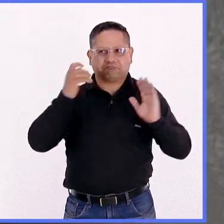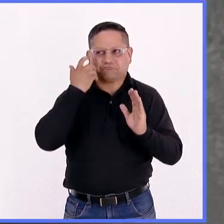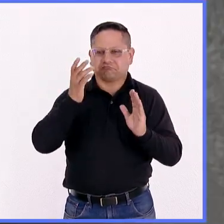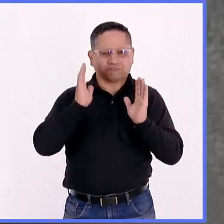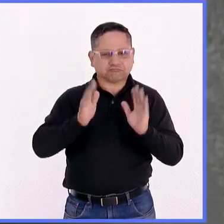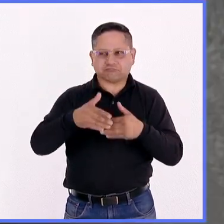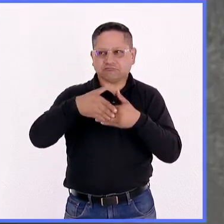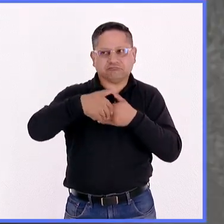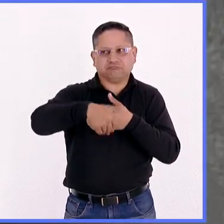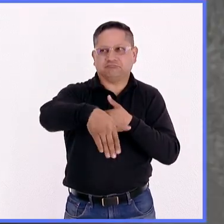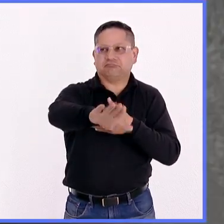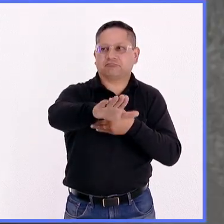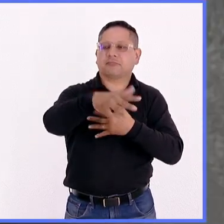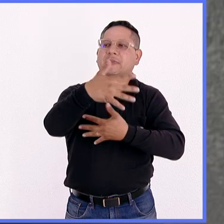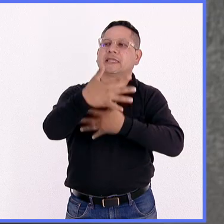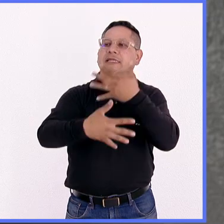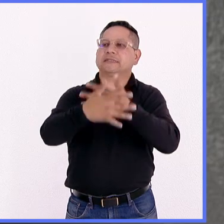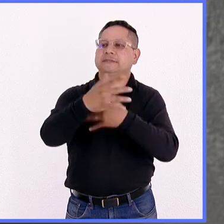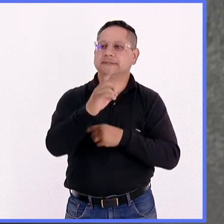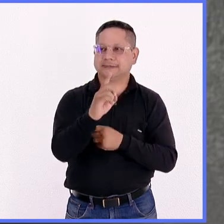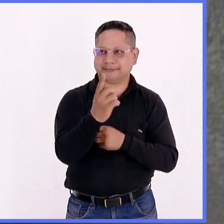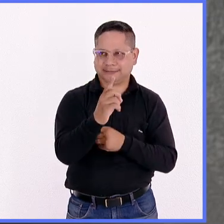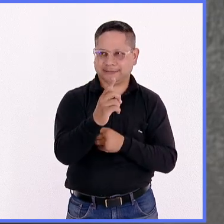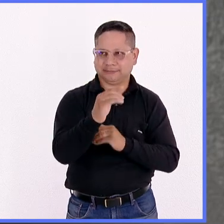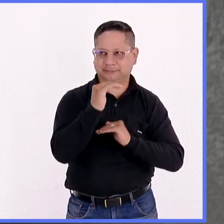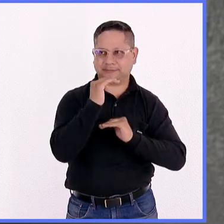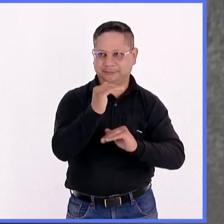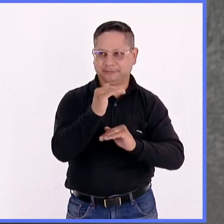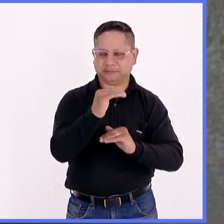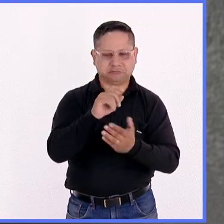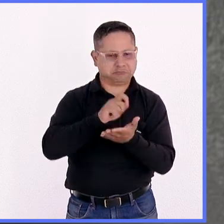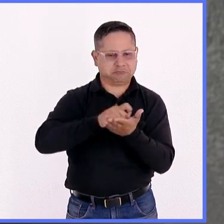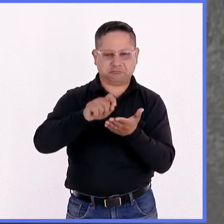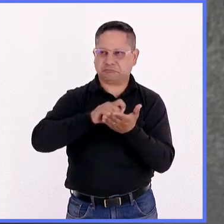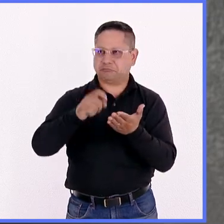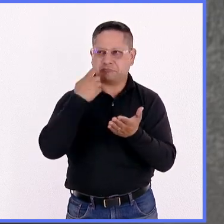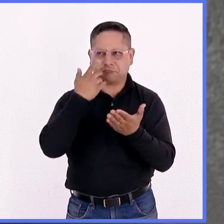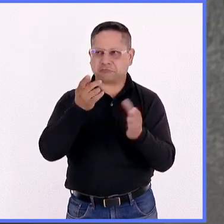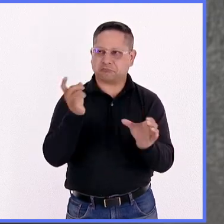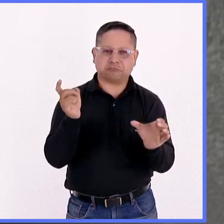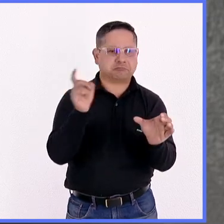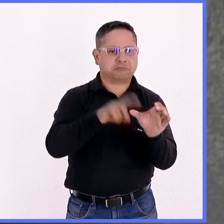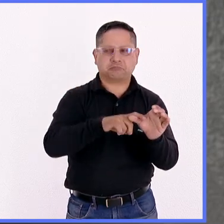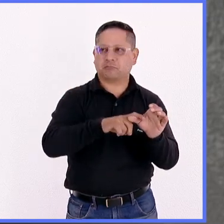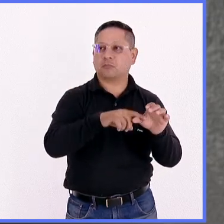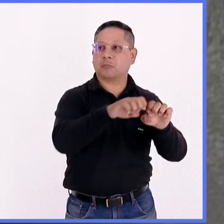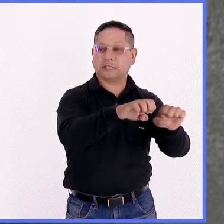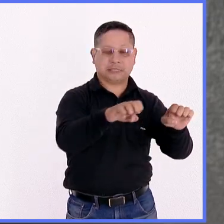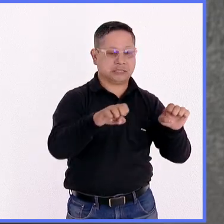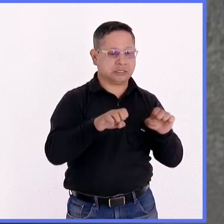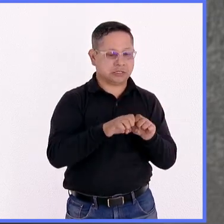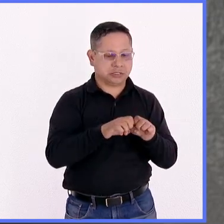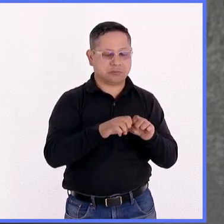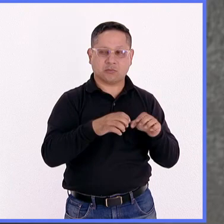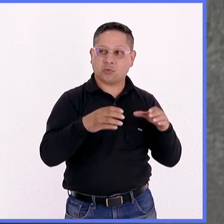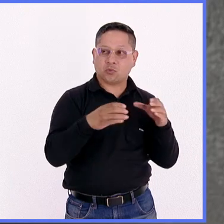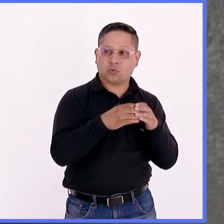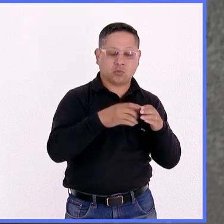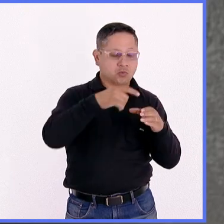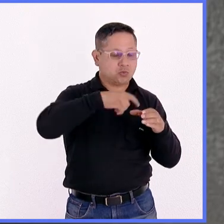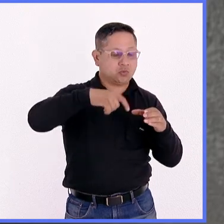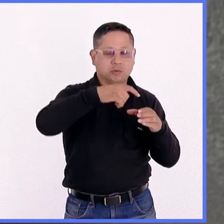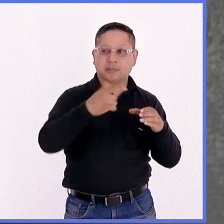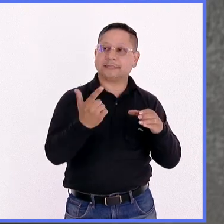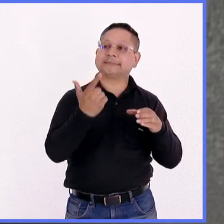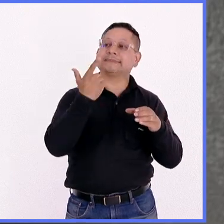hasta el 15 de diciembre. Y la idea es que se puede inscribir cualquier equipo que debe ser formado